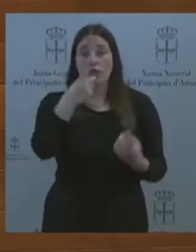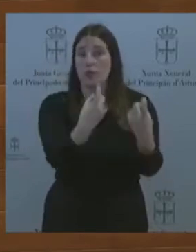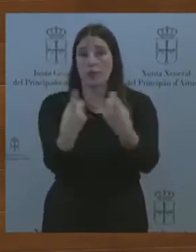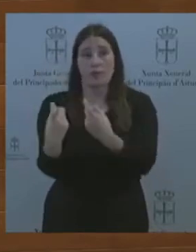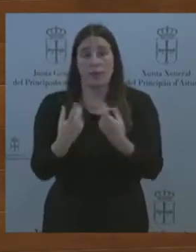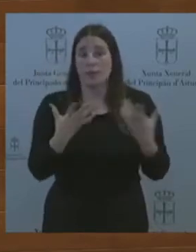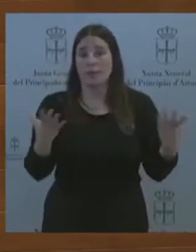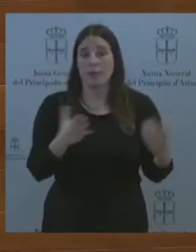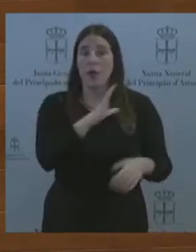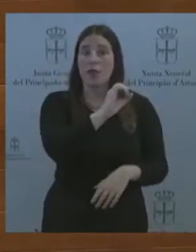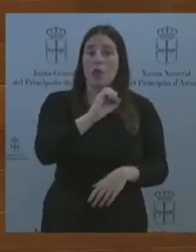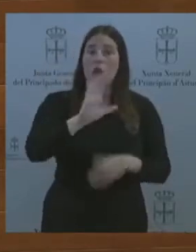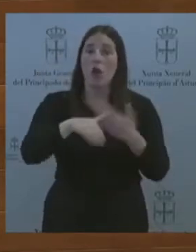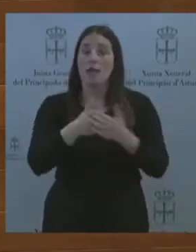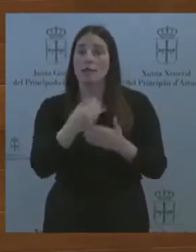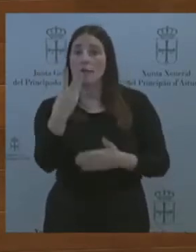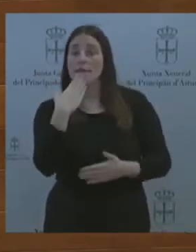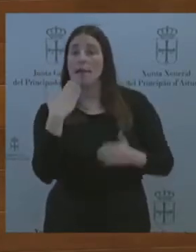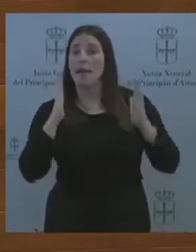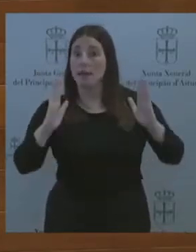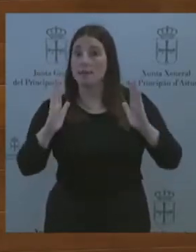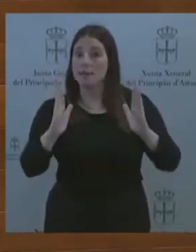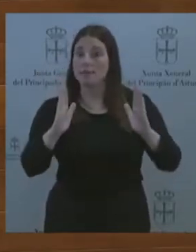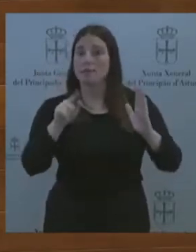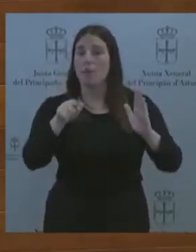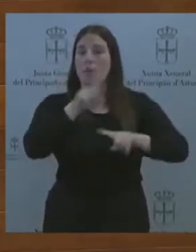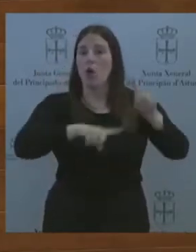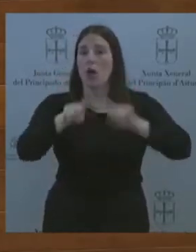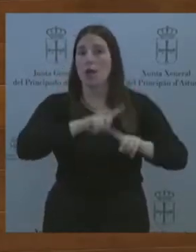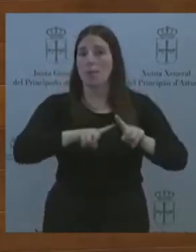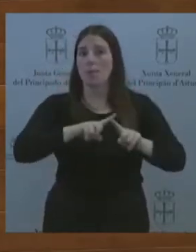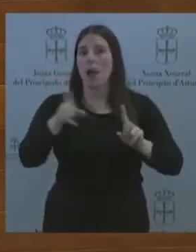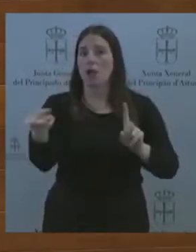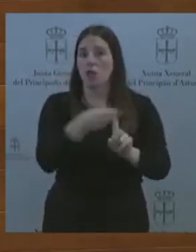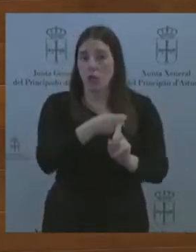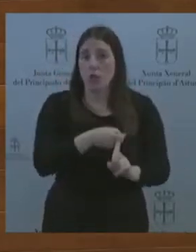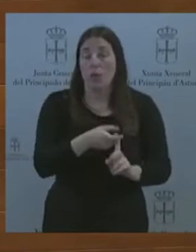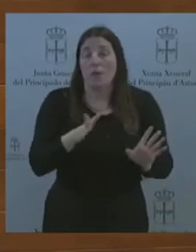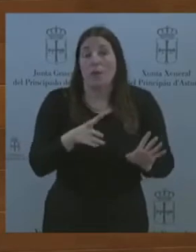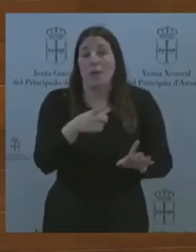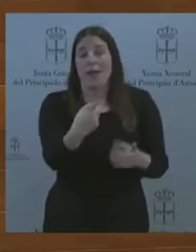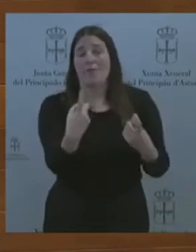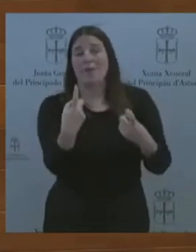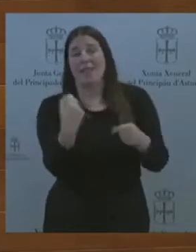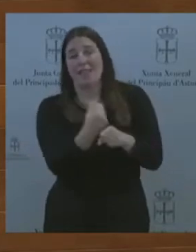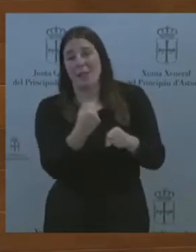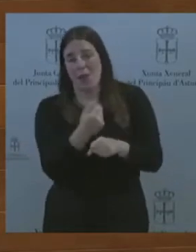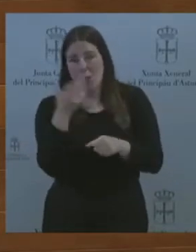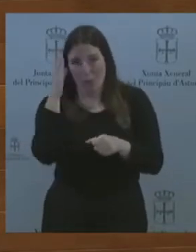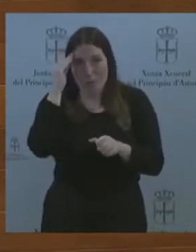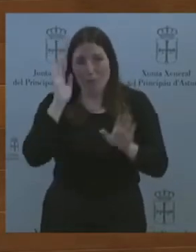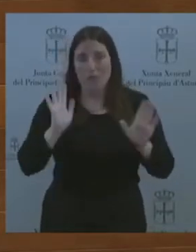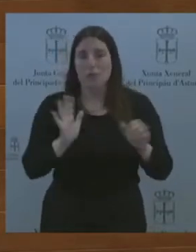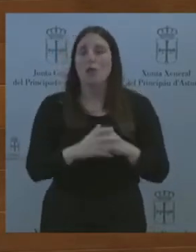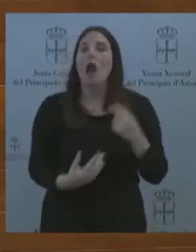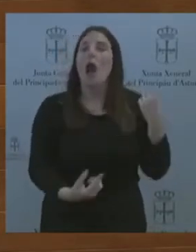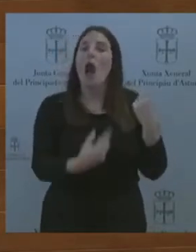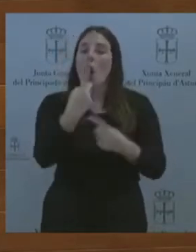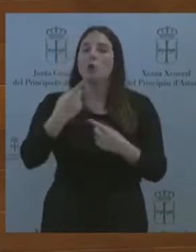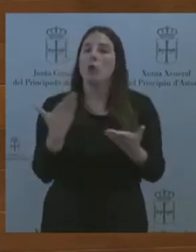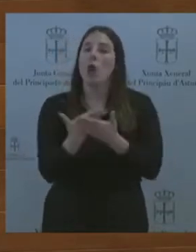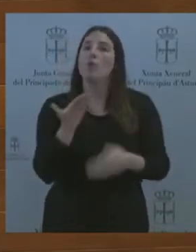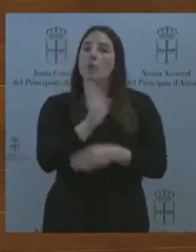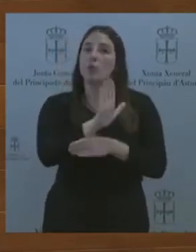señorías, que en este apartado se han quedado ustedes cortos. Compartimos algunas de sus propuestas para solventar el abandono que sufre Asturias